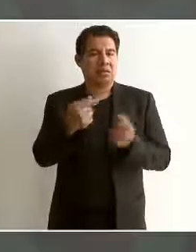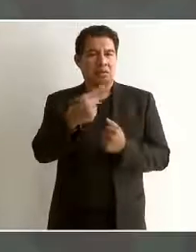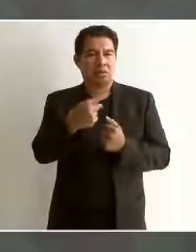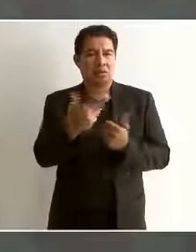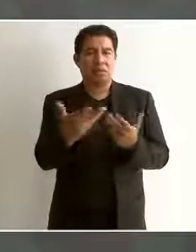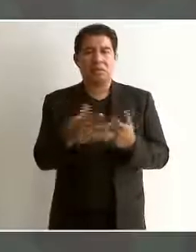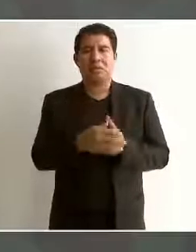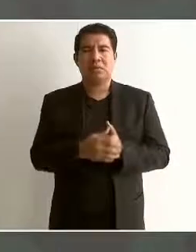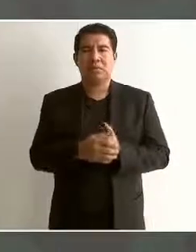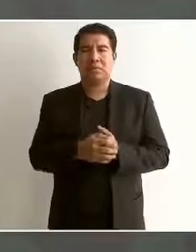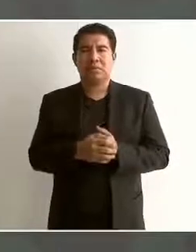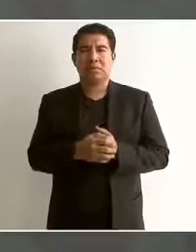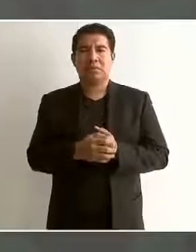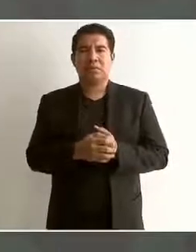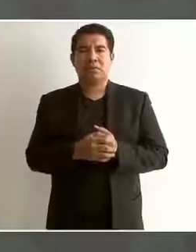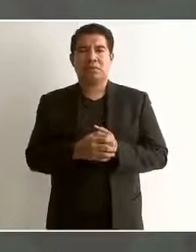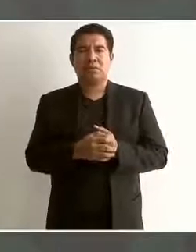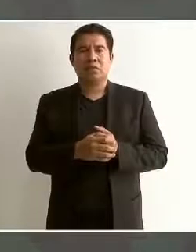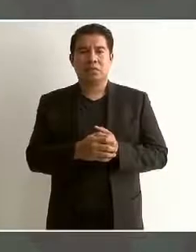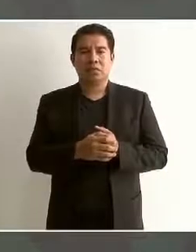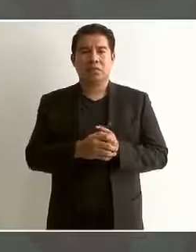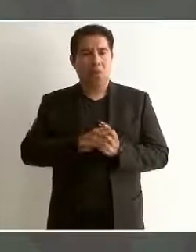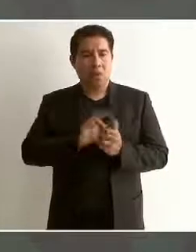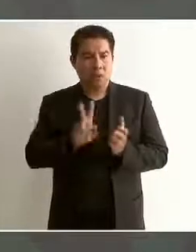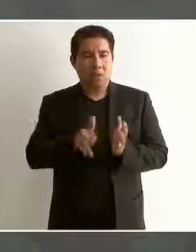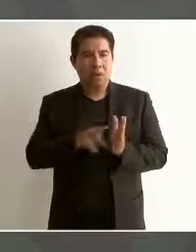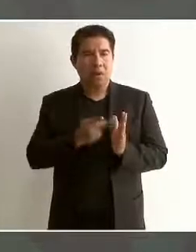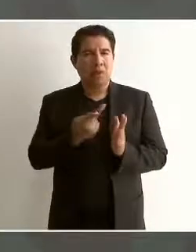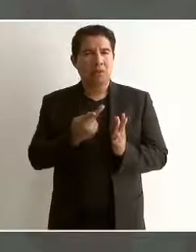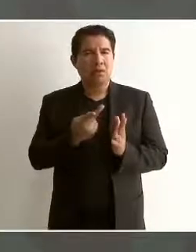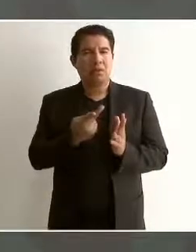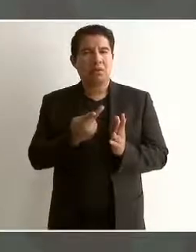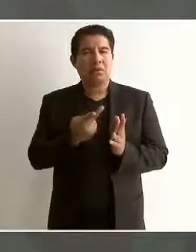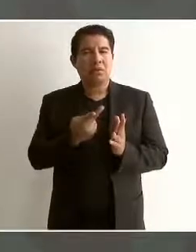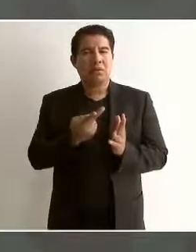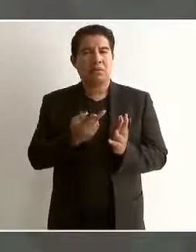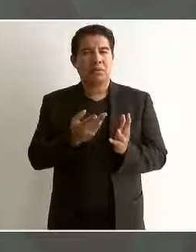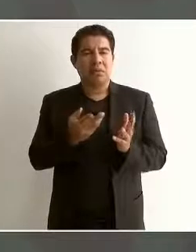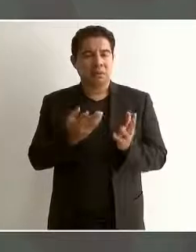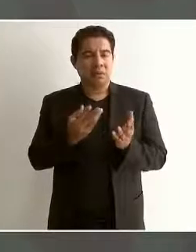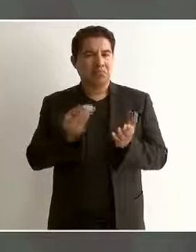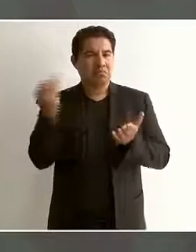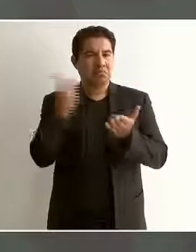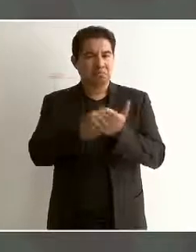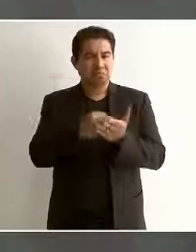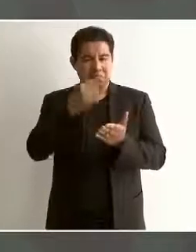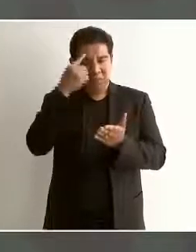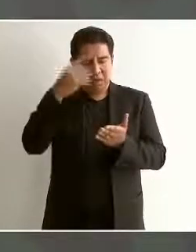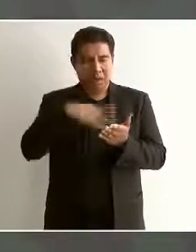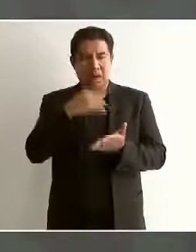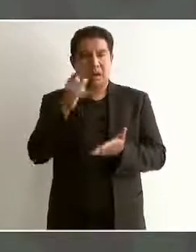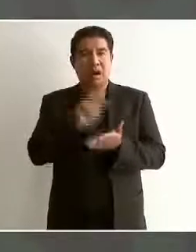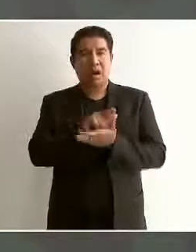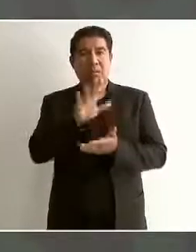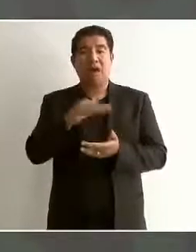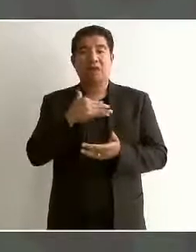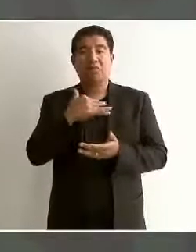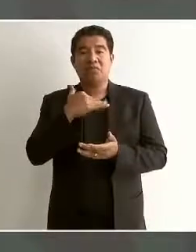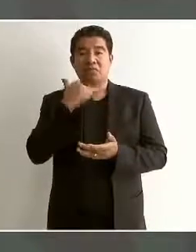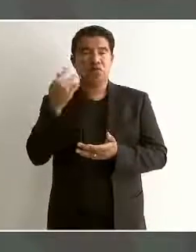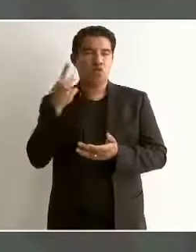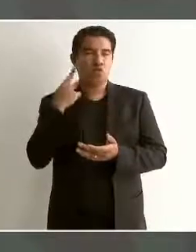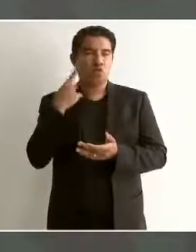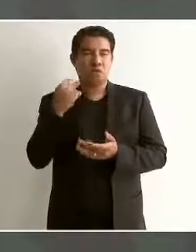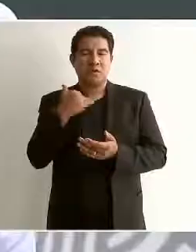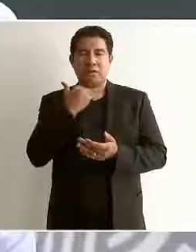vuelva a ser legal la corrupción como lo